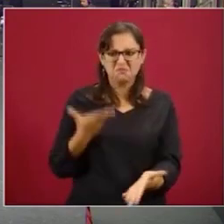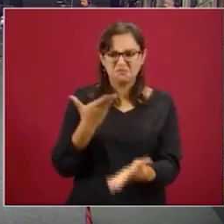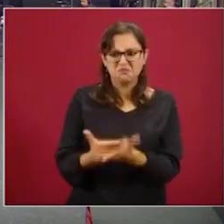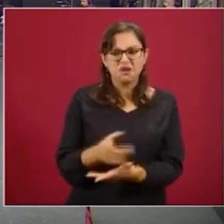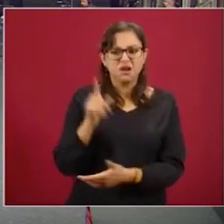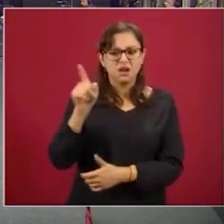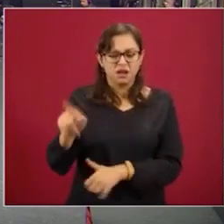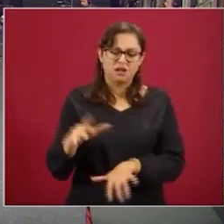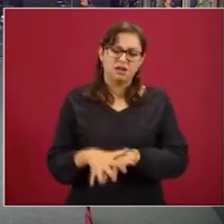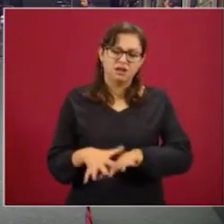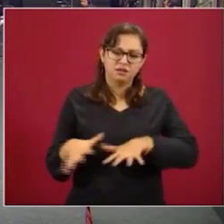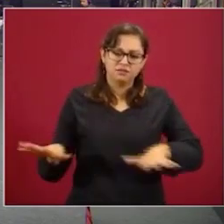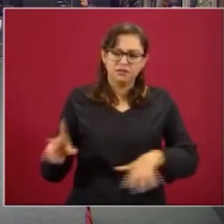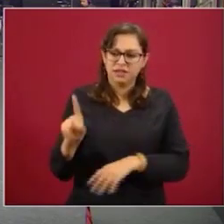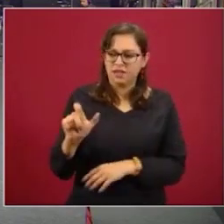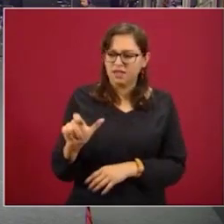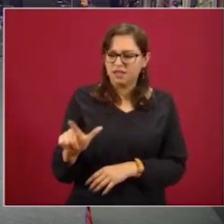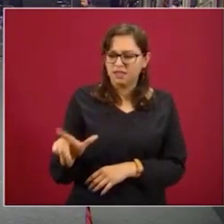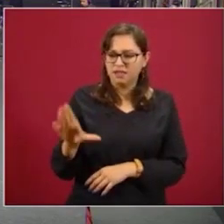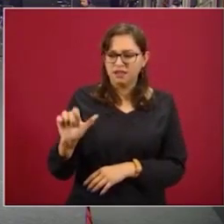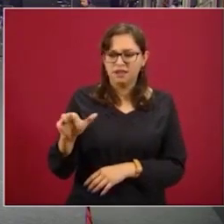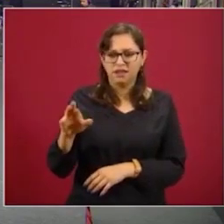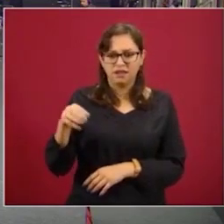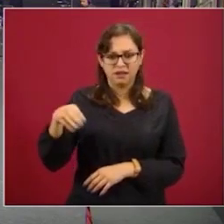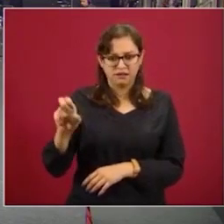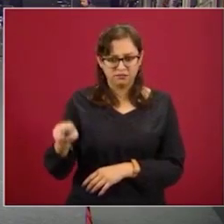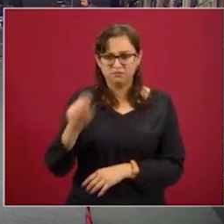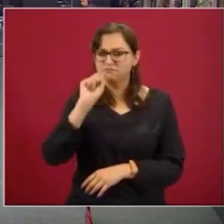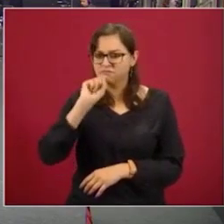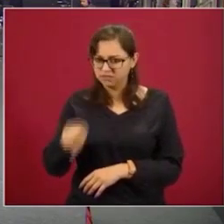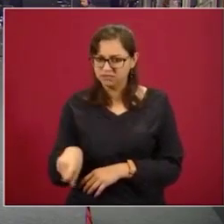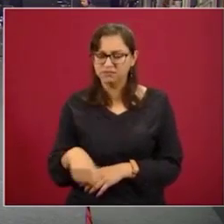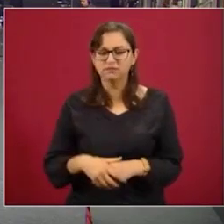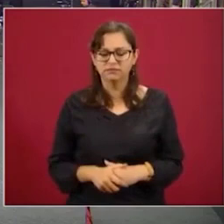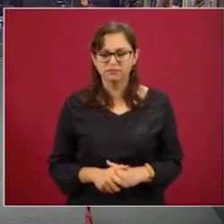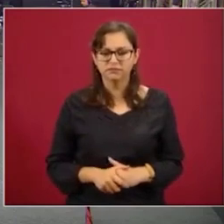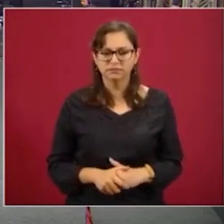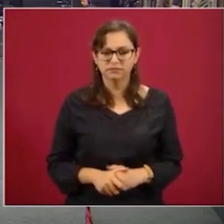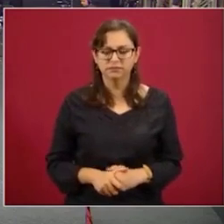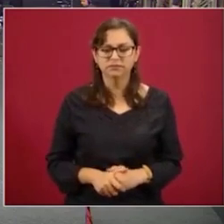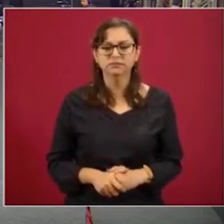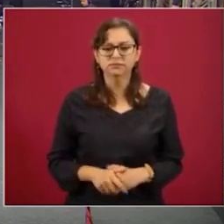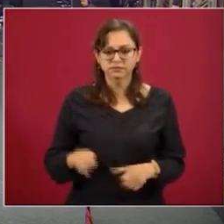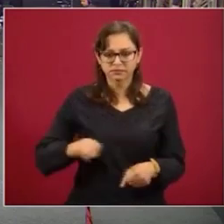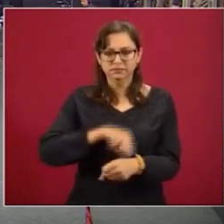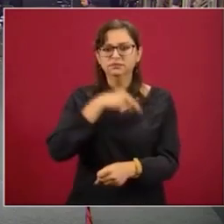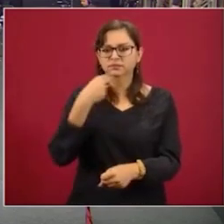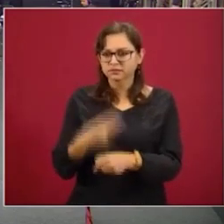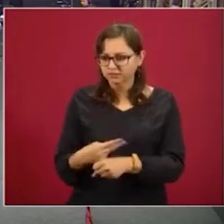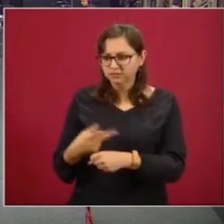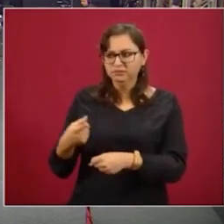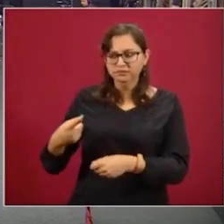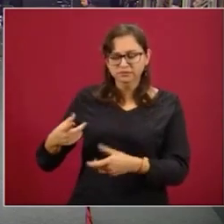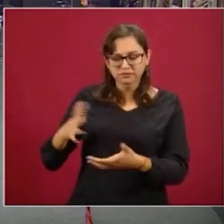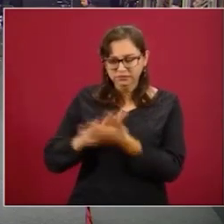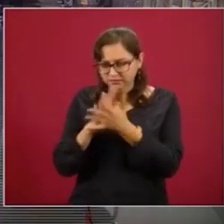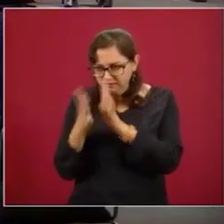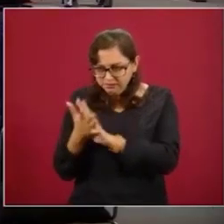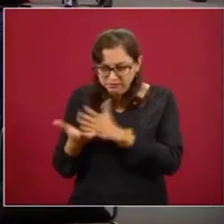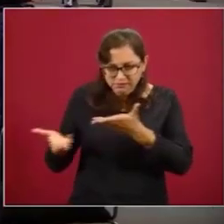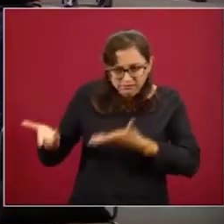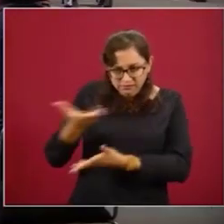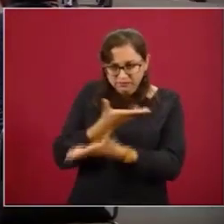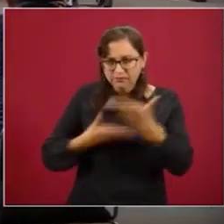Playa del Carmen, algunos de ustedes. ¿De los notarios? De los notarios, sí. Entonces,